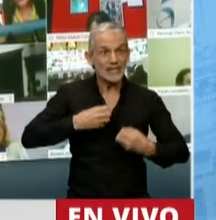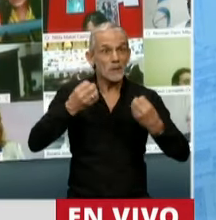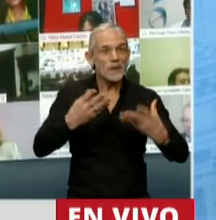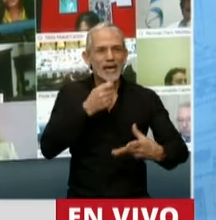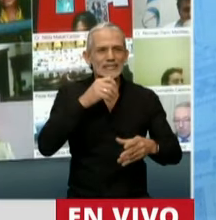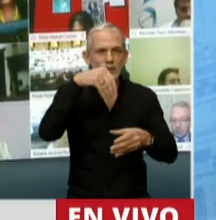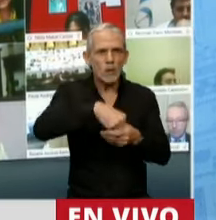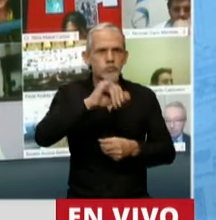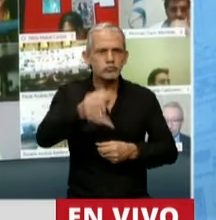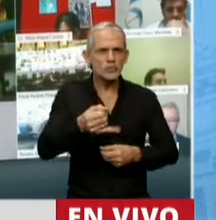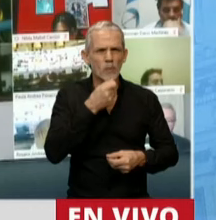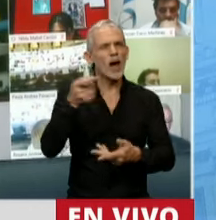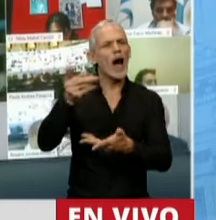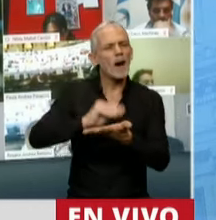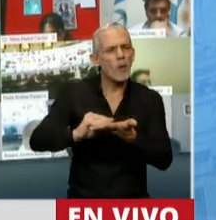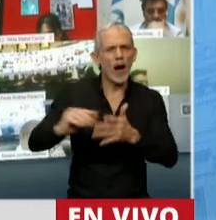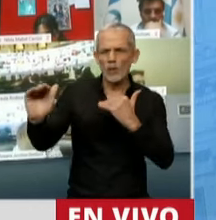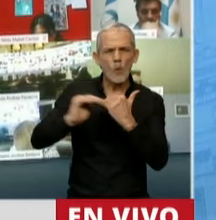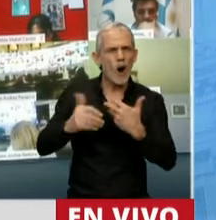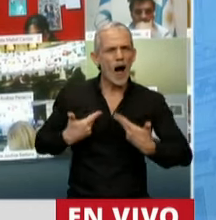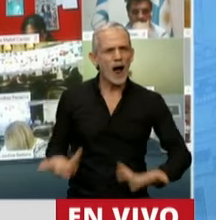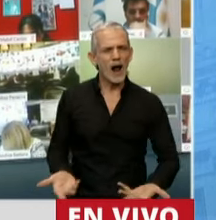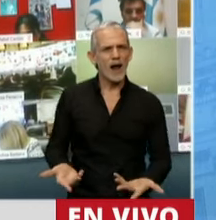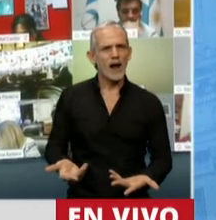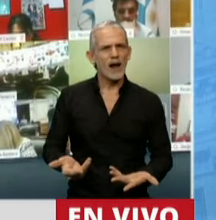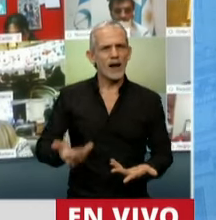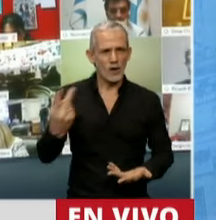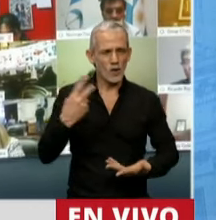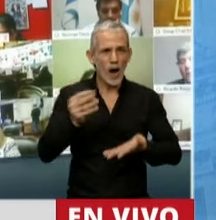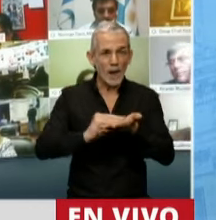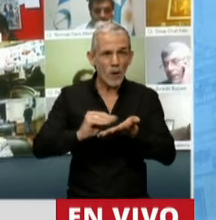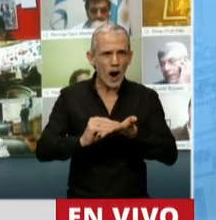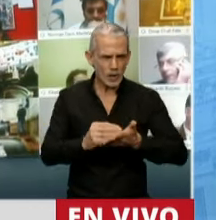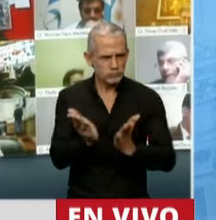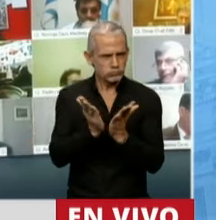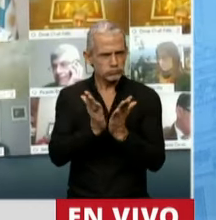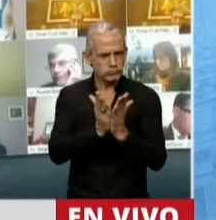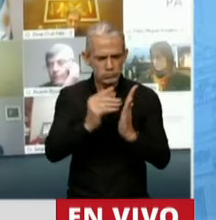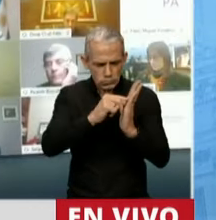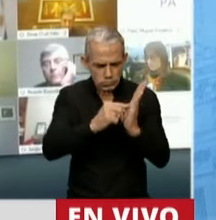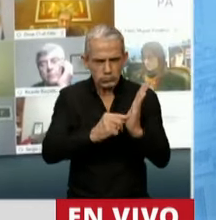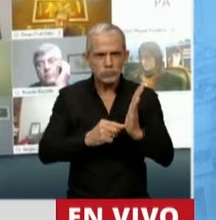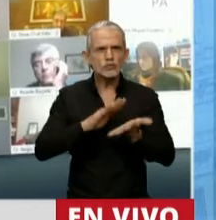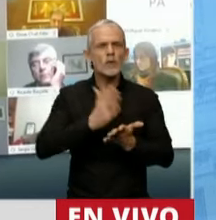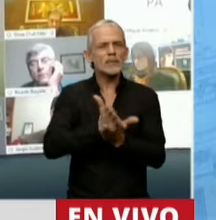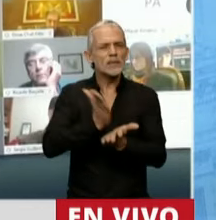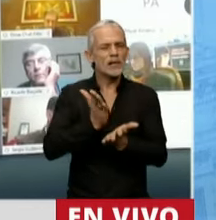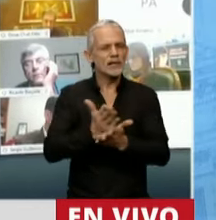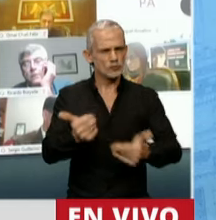porque él es abogado igual que yo. Y nosotros estudiamos los principios elementales del derecho,